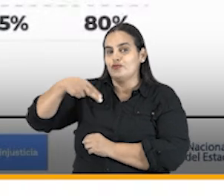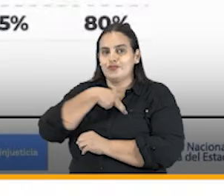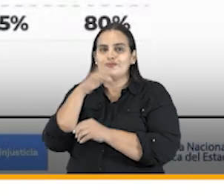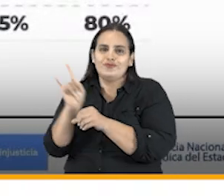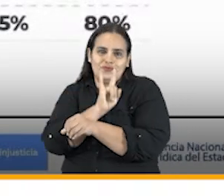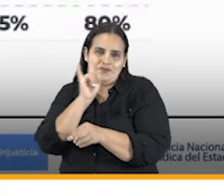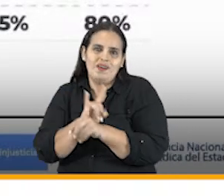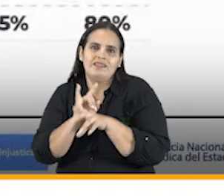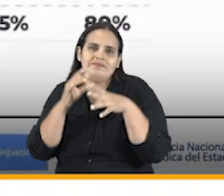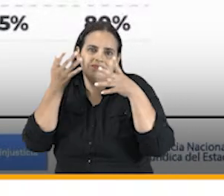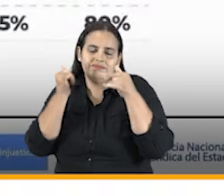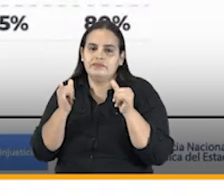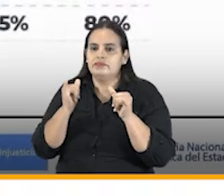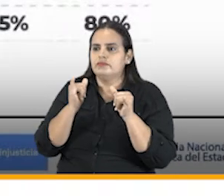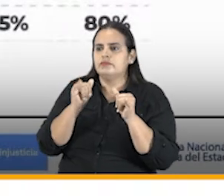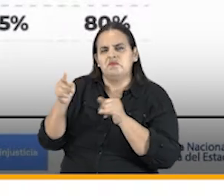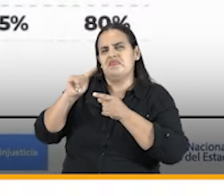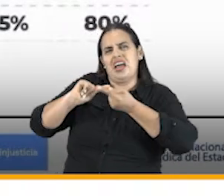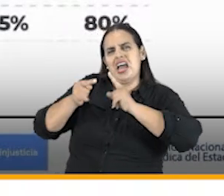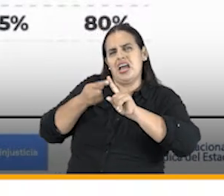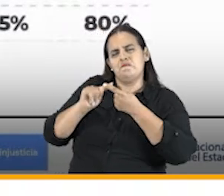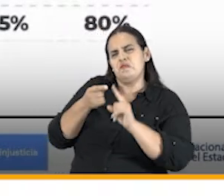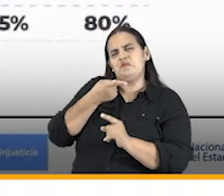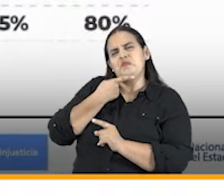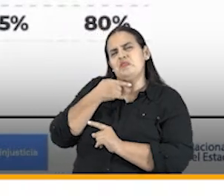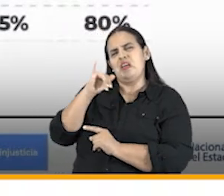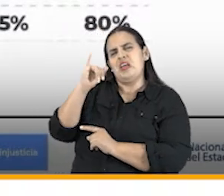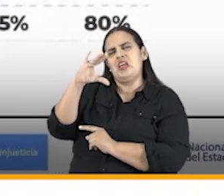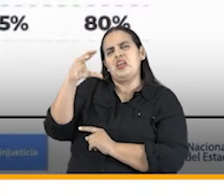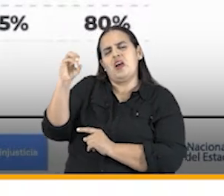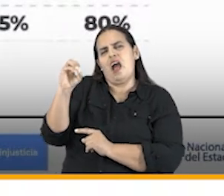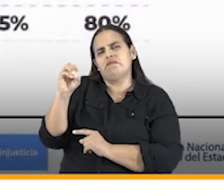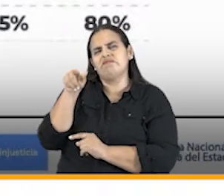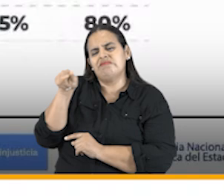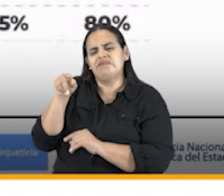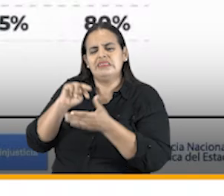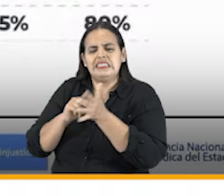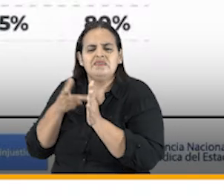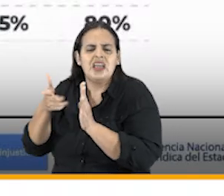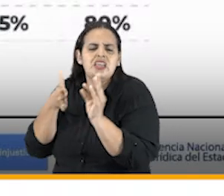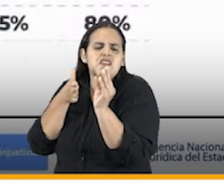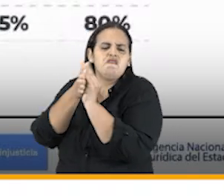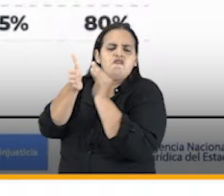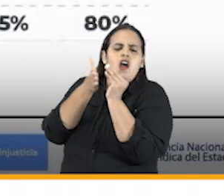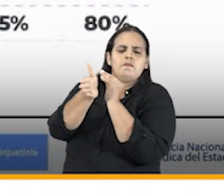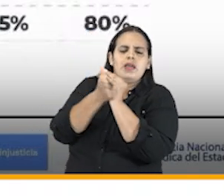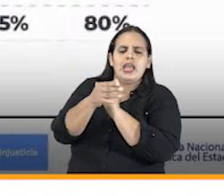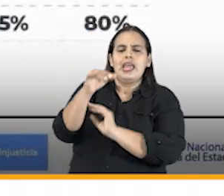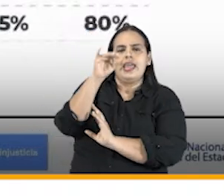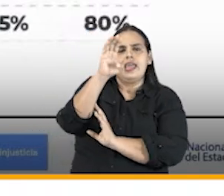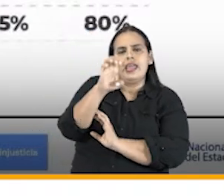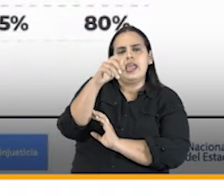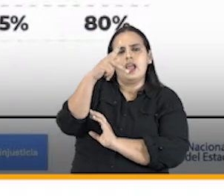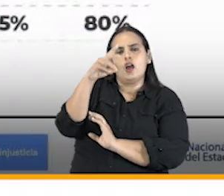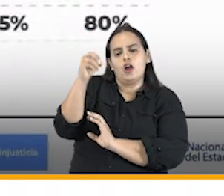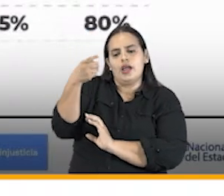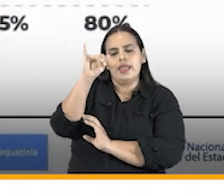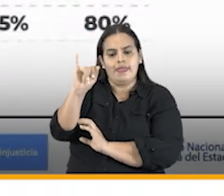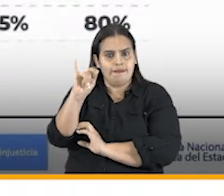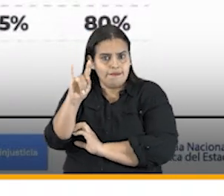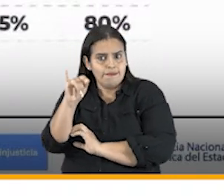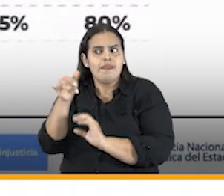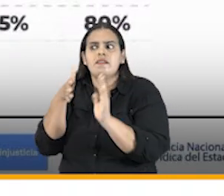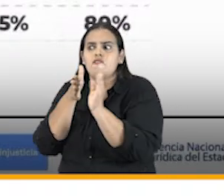no son tan amigos del ICOGI pero el ICOGI es una fuente de información valiosísima que hemos ido perfeccionando y que este año